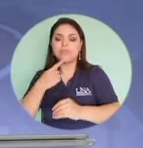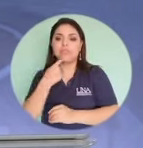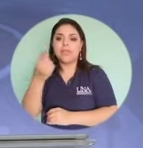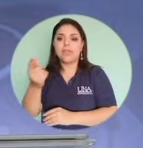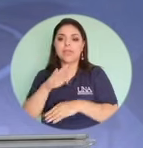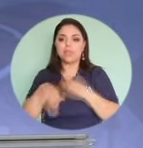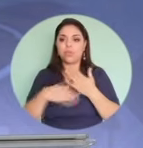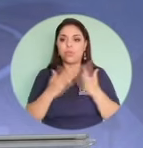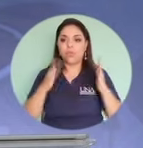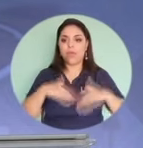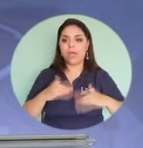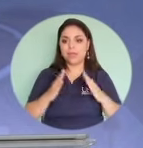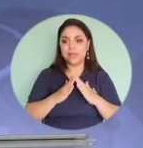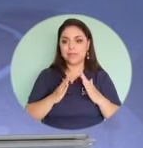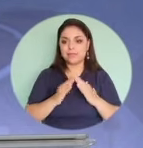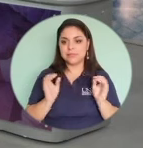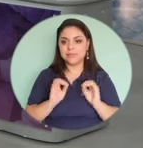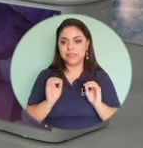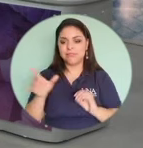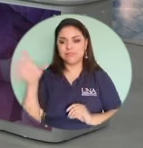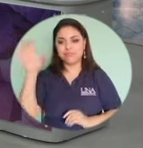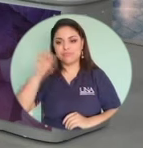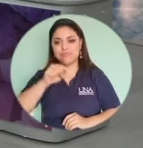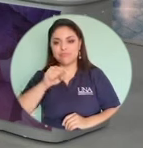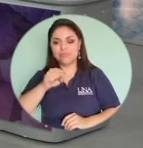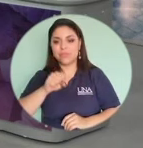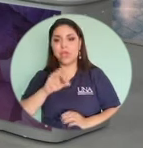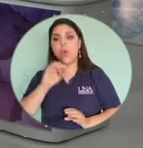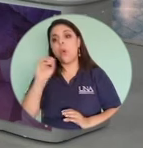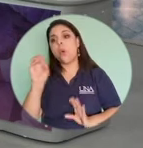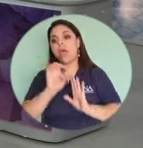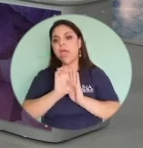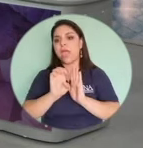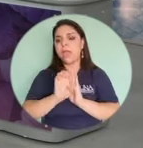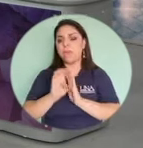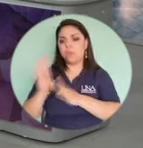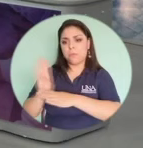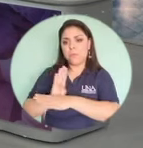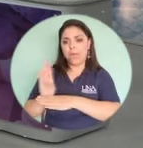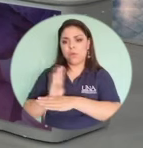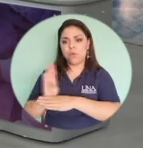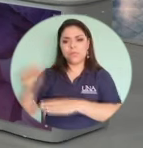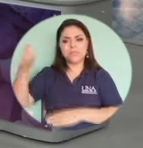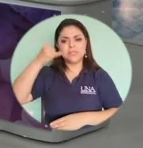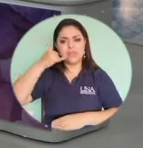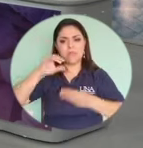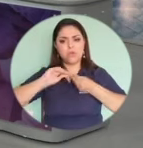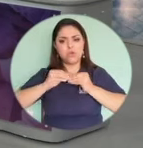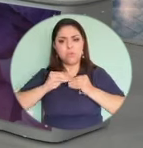llaman y que es de un banco, pero bueno, un banco nunca te va a llamar de un número privado.